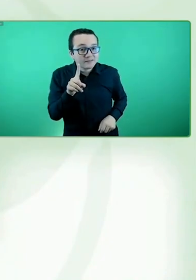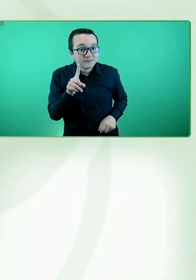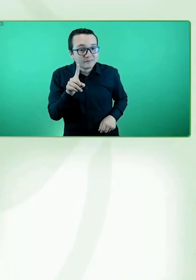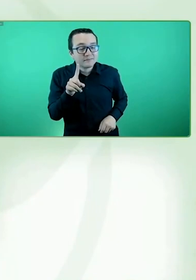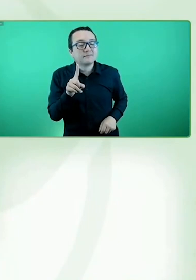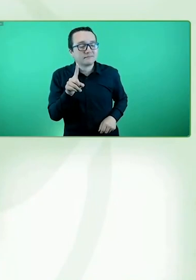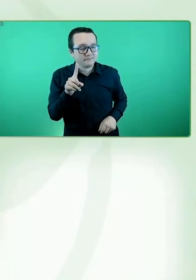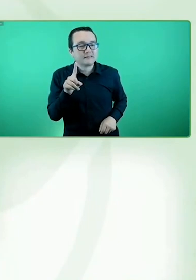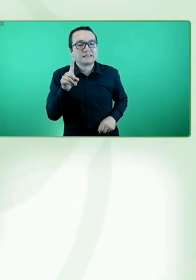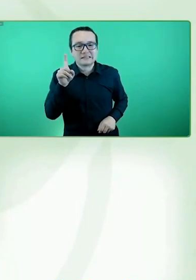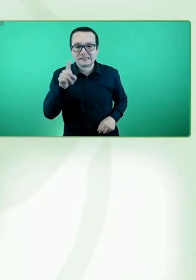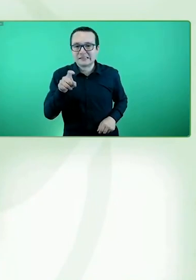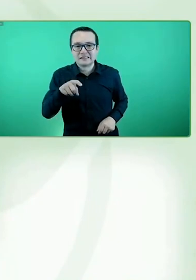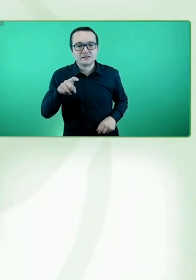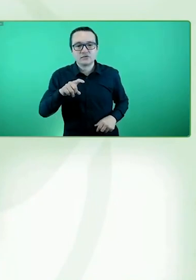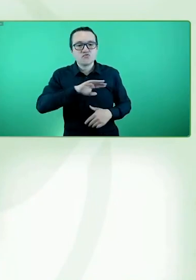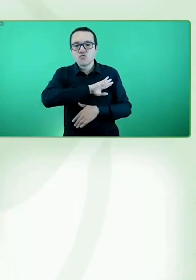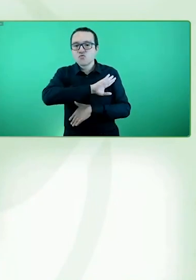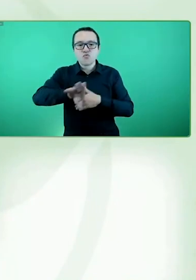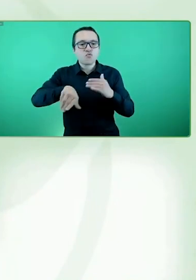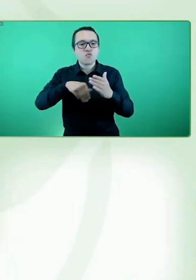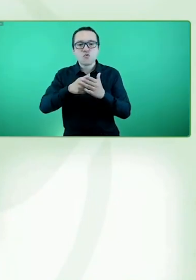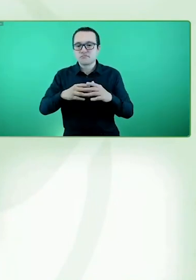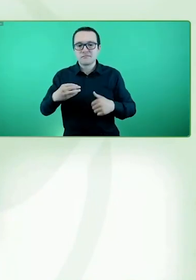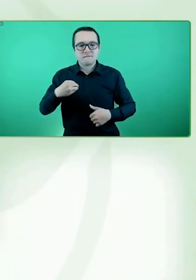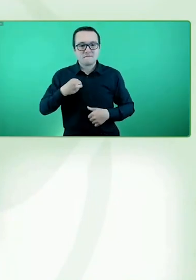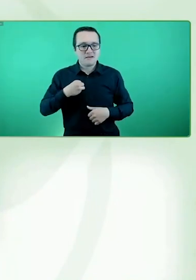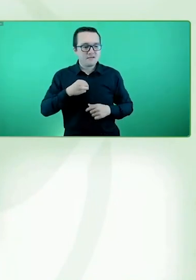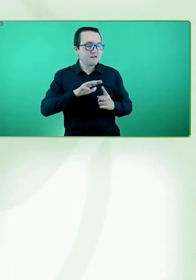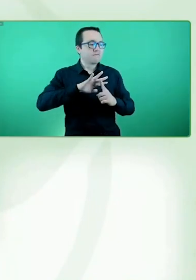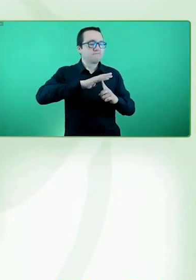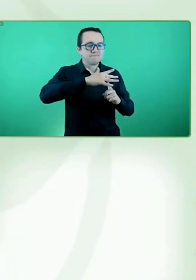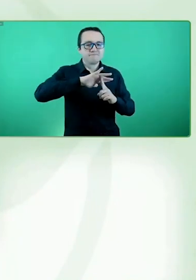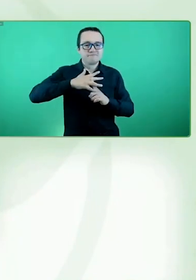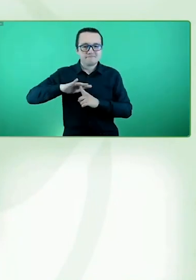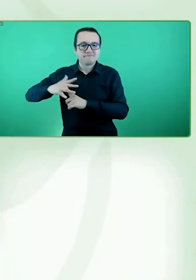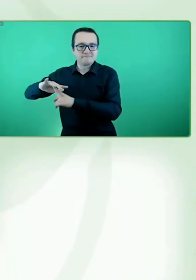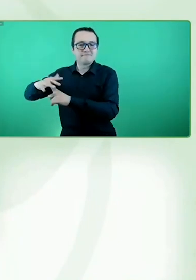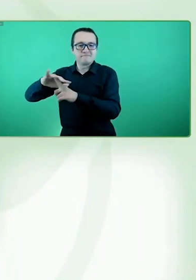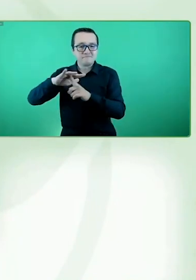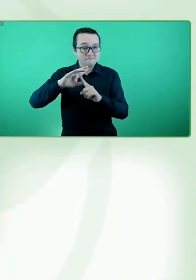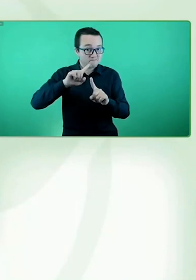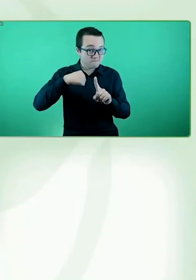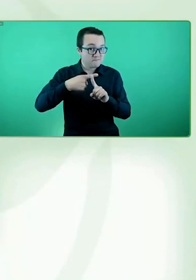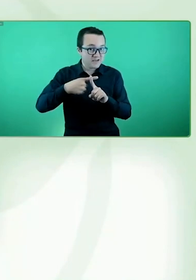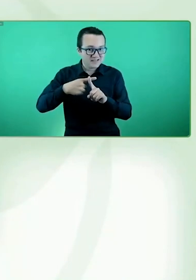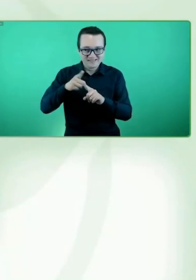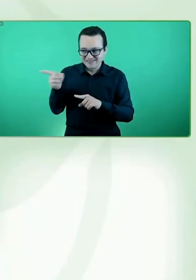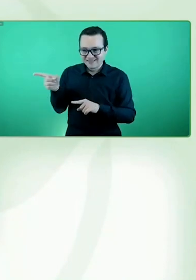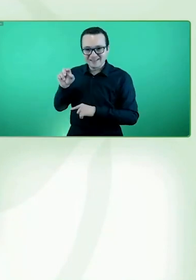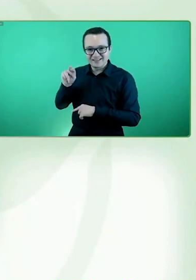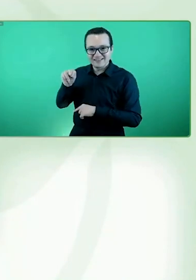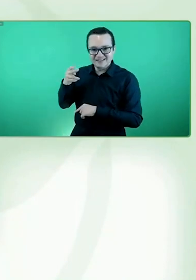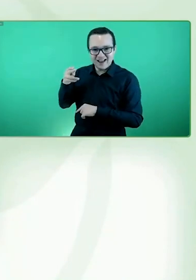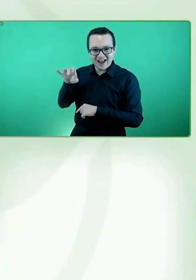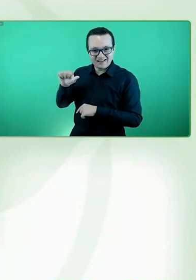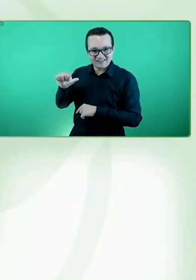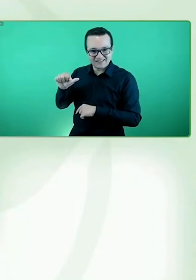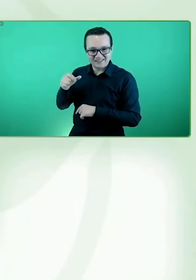los ámbitos de la vida, incluido también, y aquí hago mías las palabras que decía Nacha hace unos minutos, también